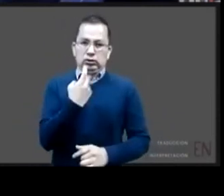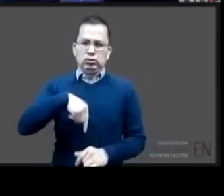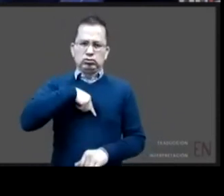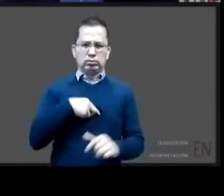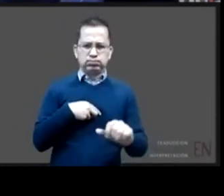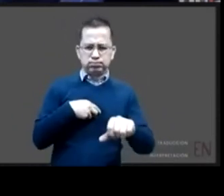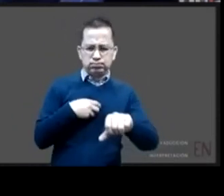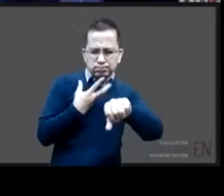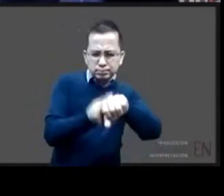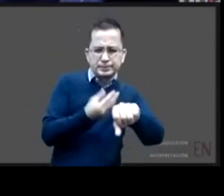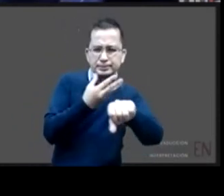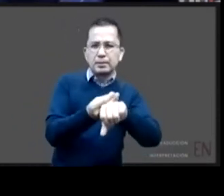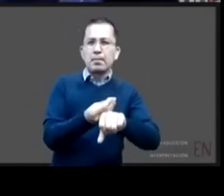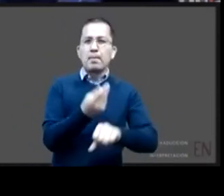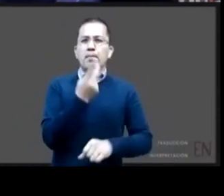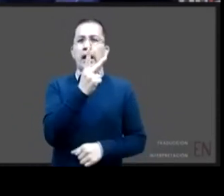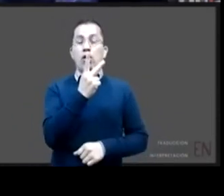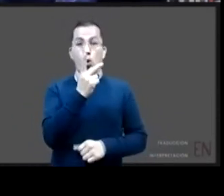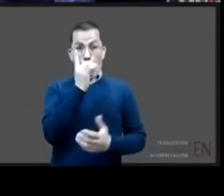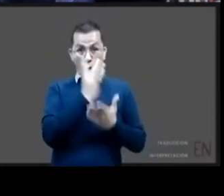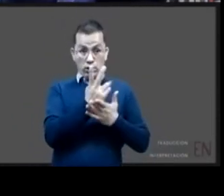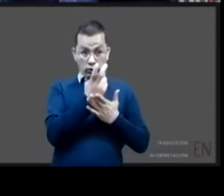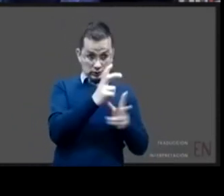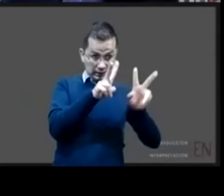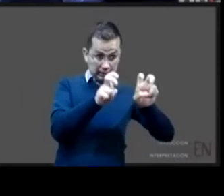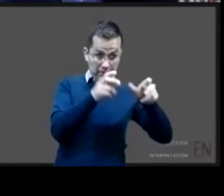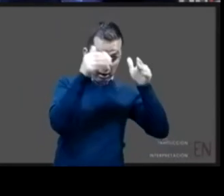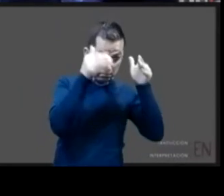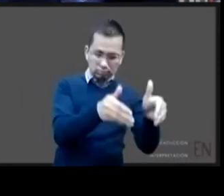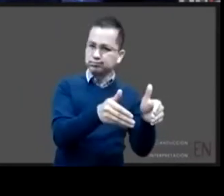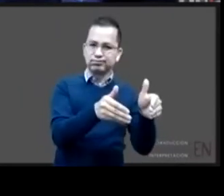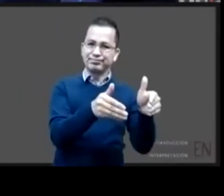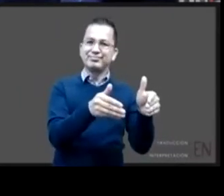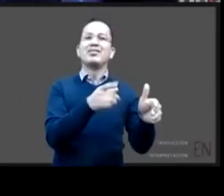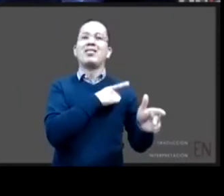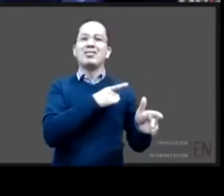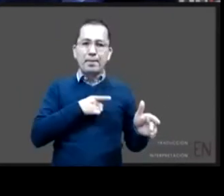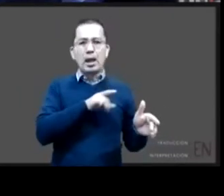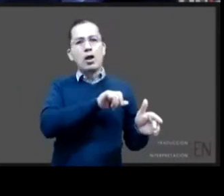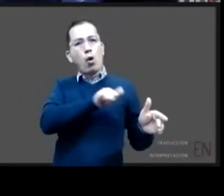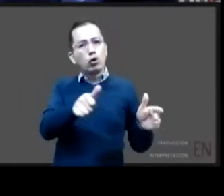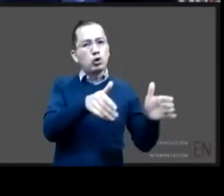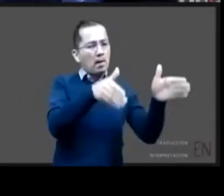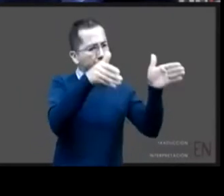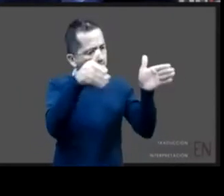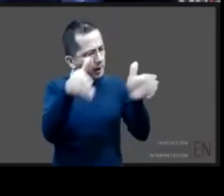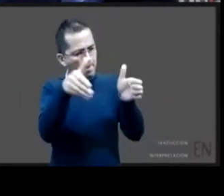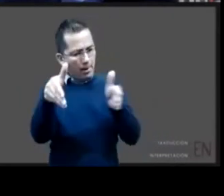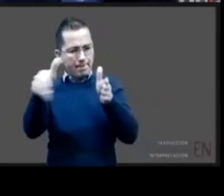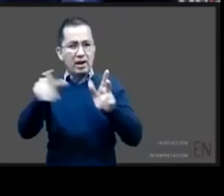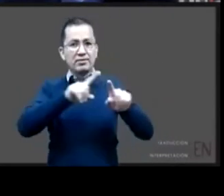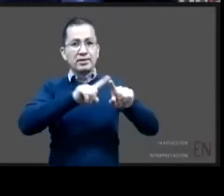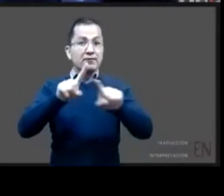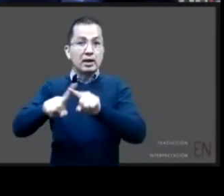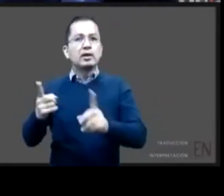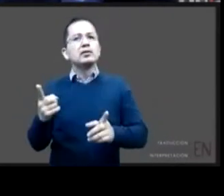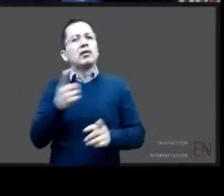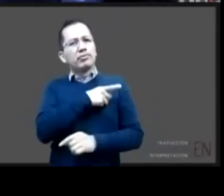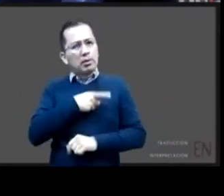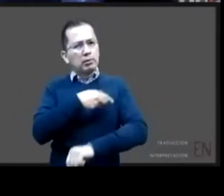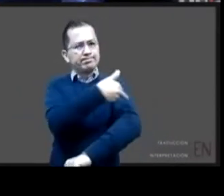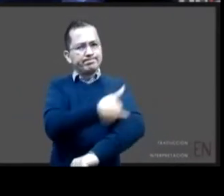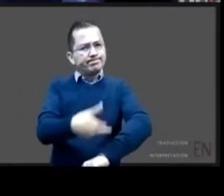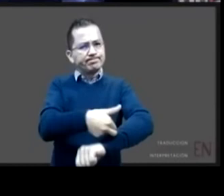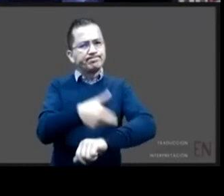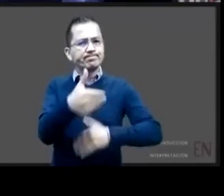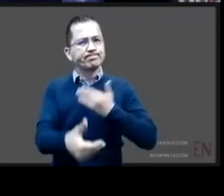que tendríamos que tomar únicamente es parte de un proceso que tendríamos que desarrollar hoy la nueva ley y en la